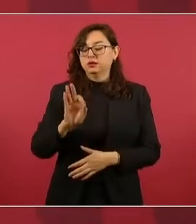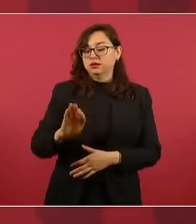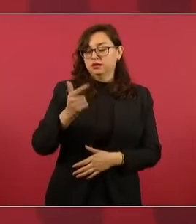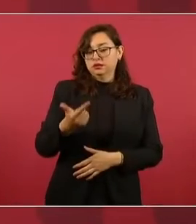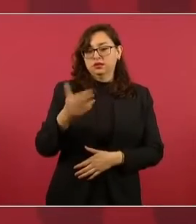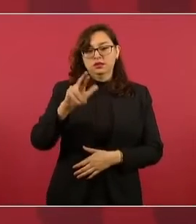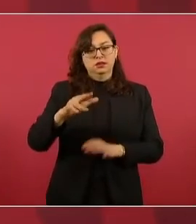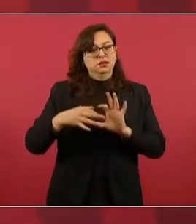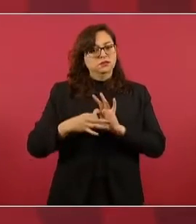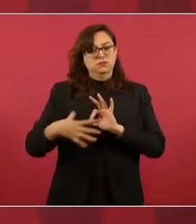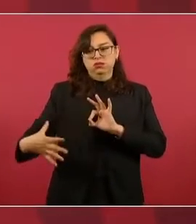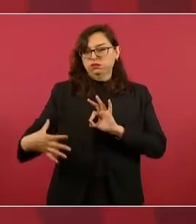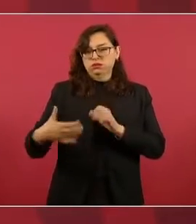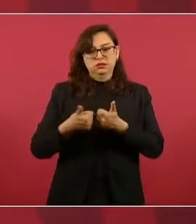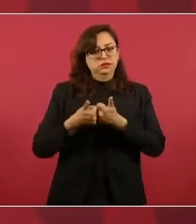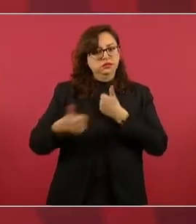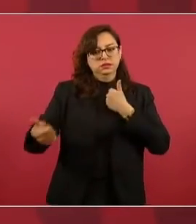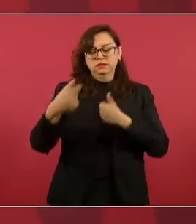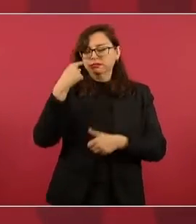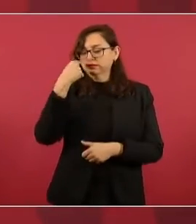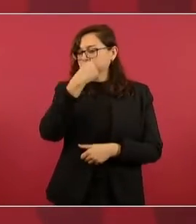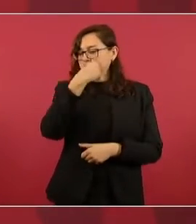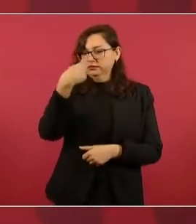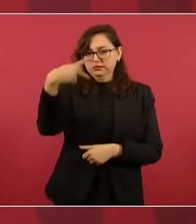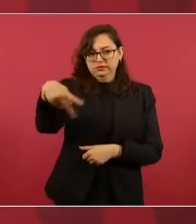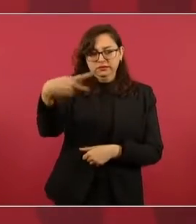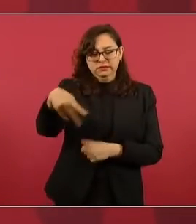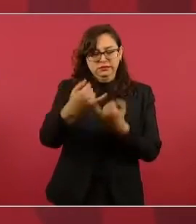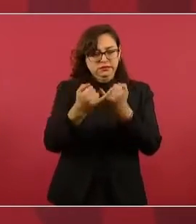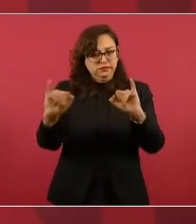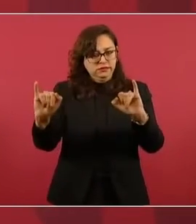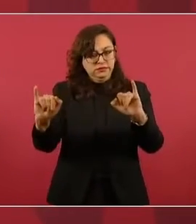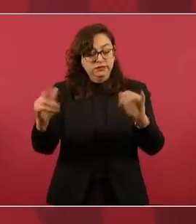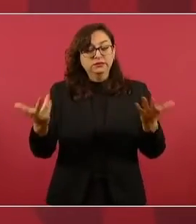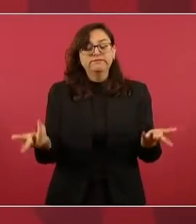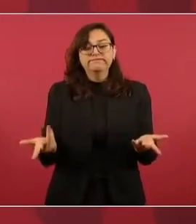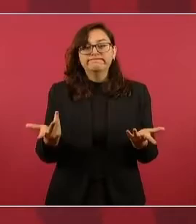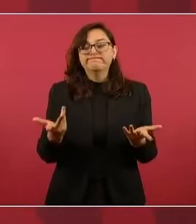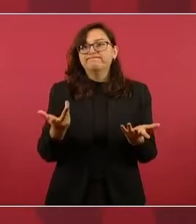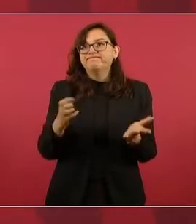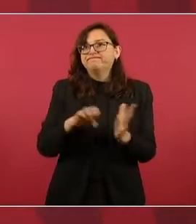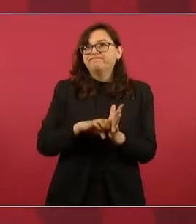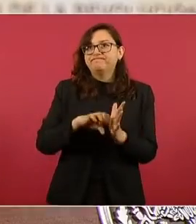Cuando se trata de asuntos de Estado, por ejemplo,